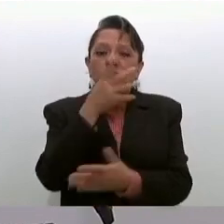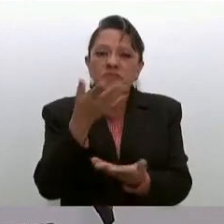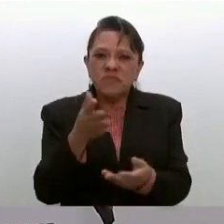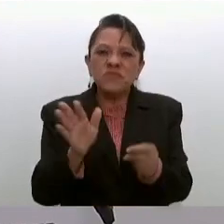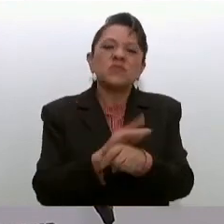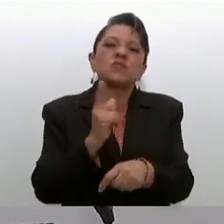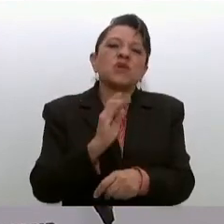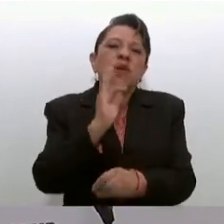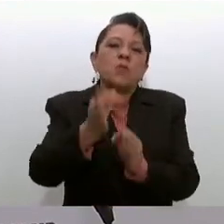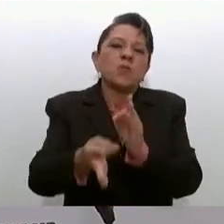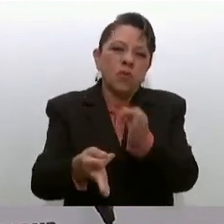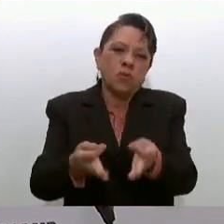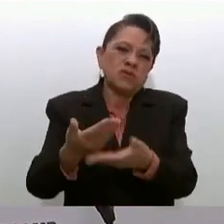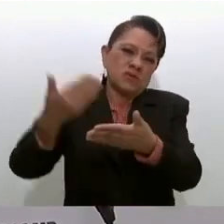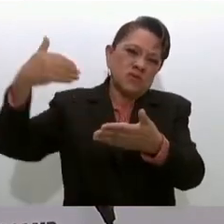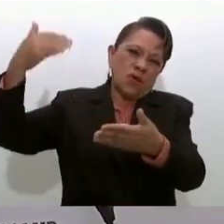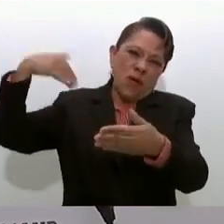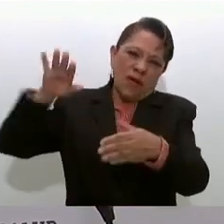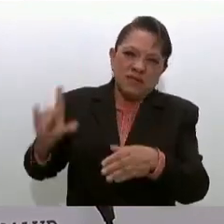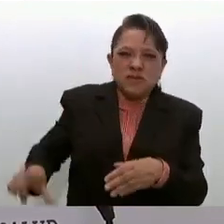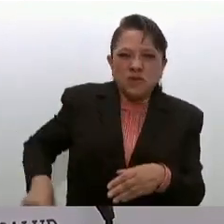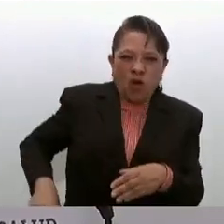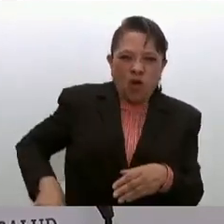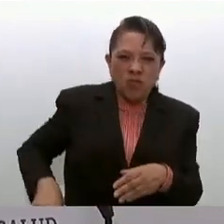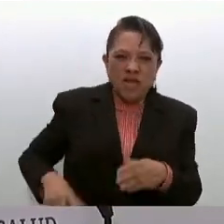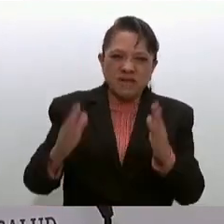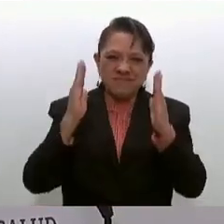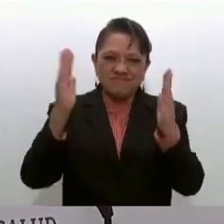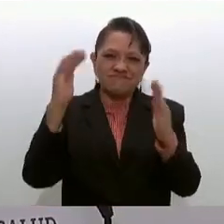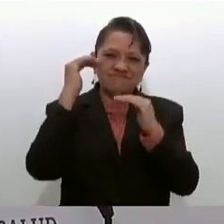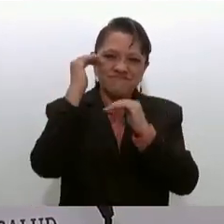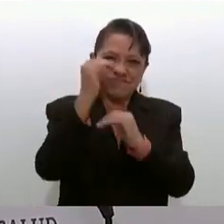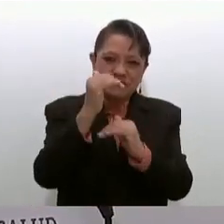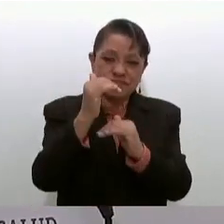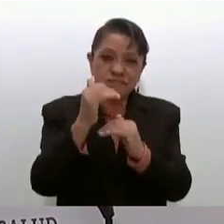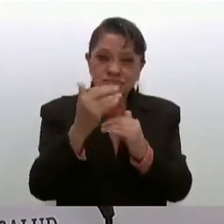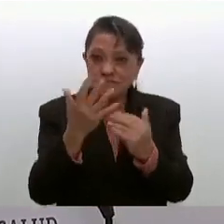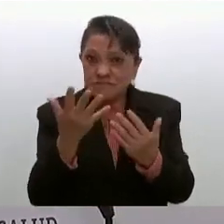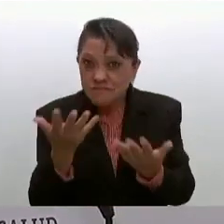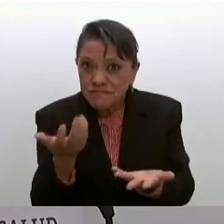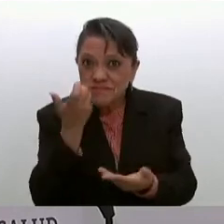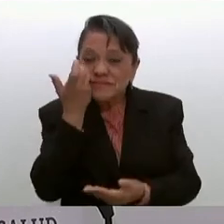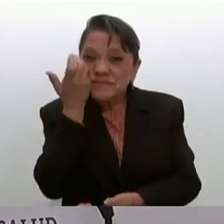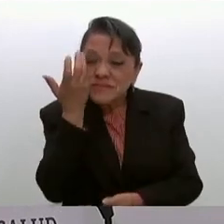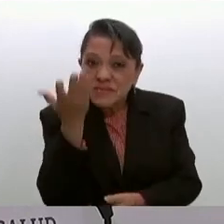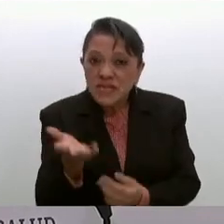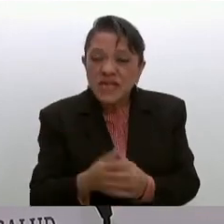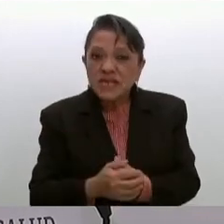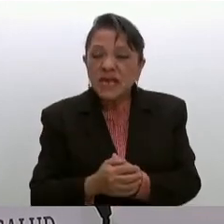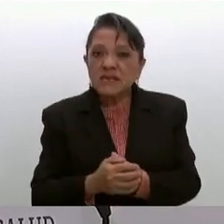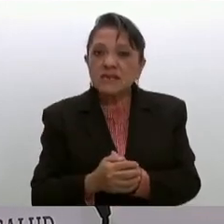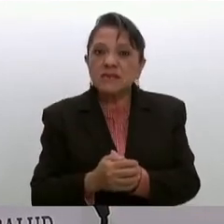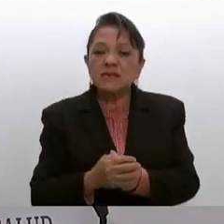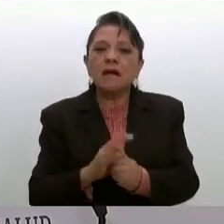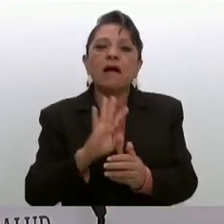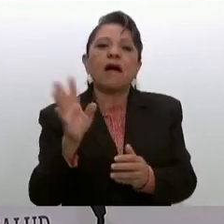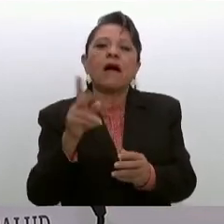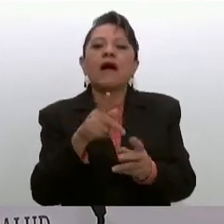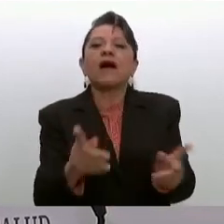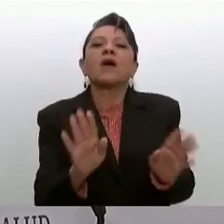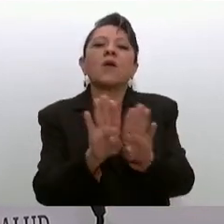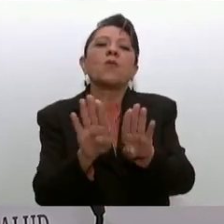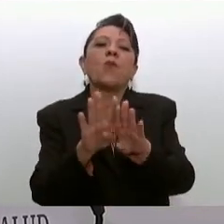gobiernos neoliberales o neoporfiristas lo que querían era poner al mercado